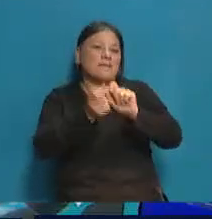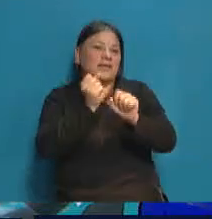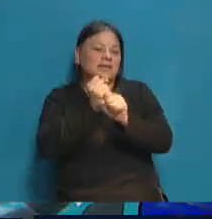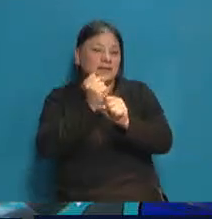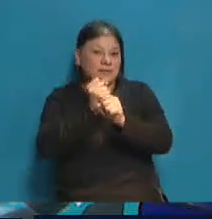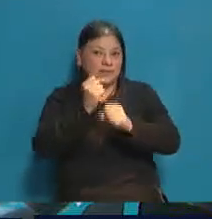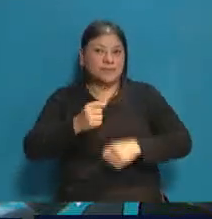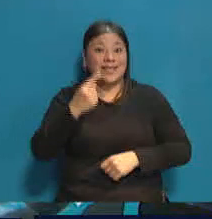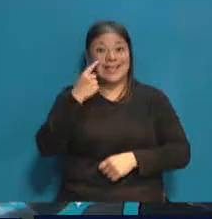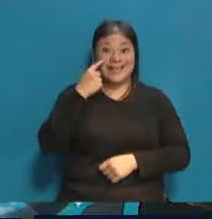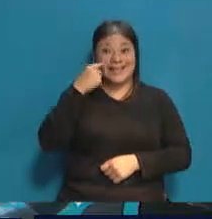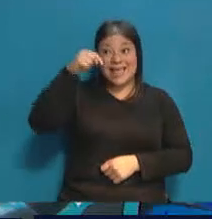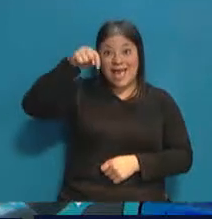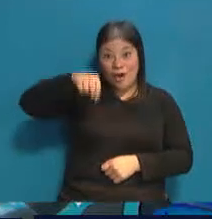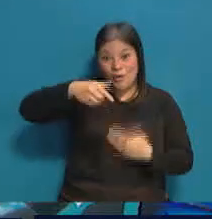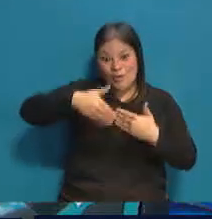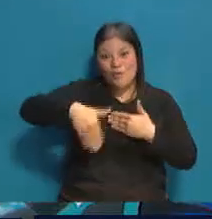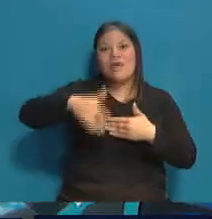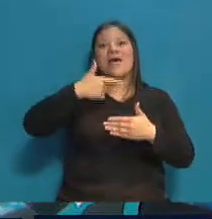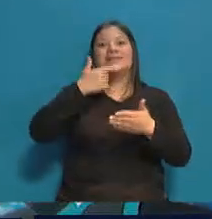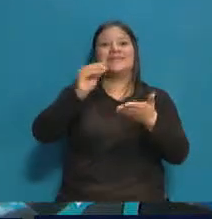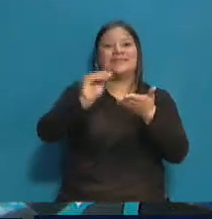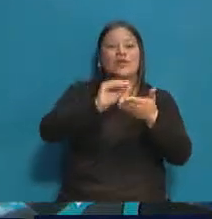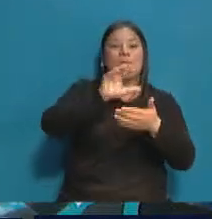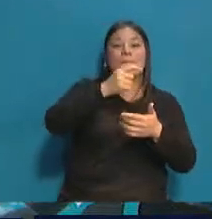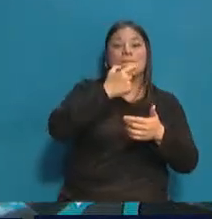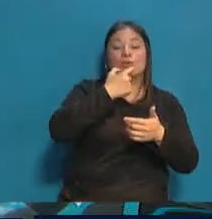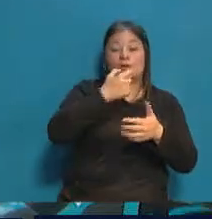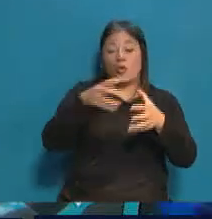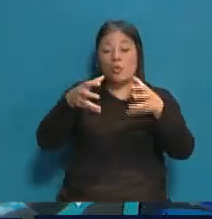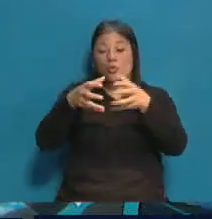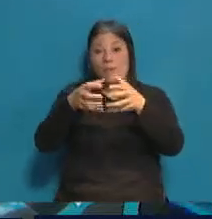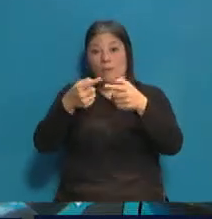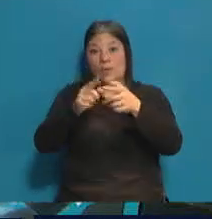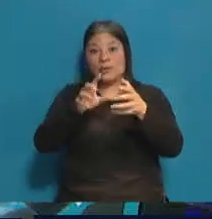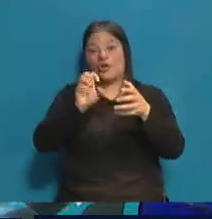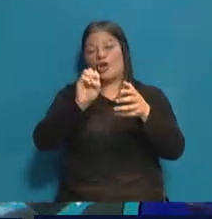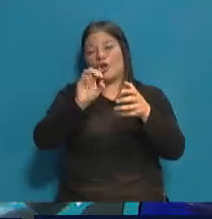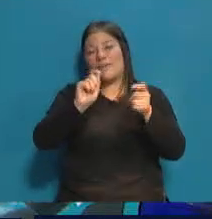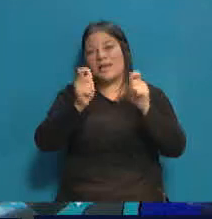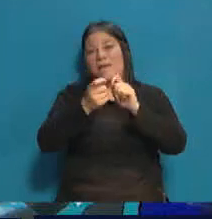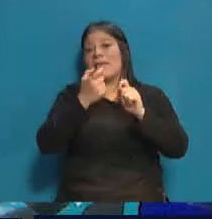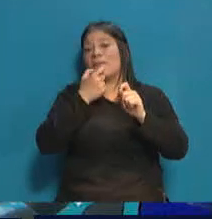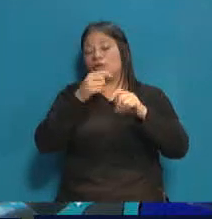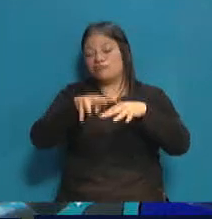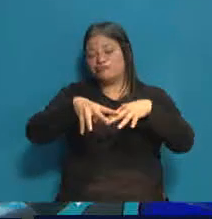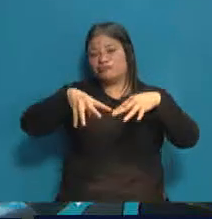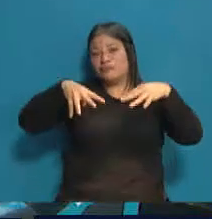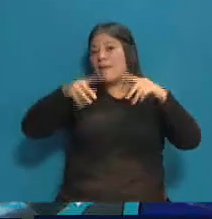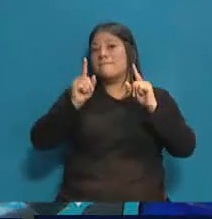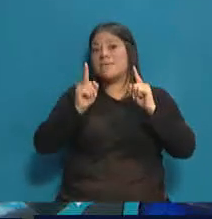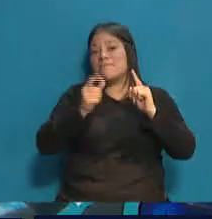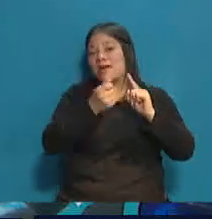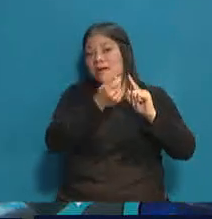intendentes que ahora van a ser legisladores provinciales. Es un dato. Cambia a Mendoza, mantiene la misma cantidad de bancas, es decir, que